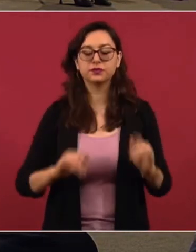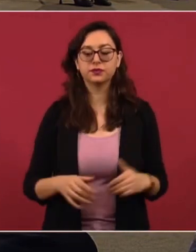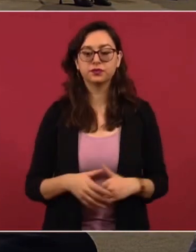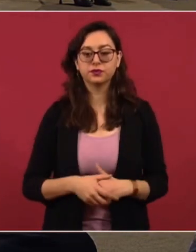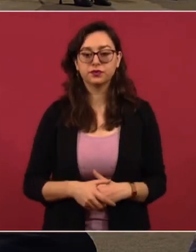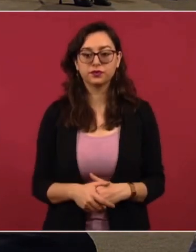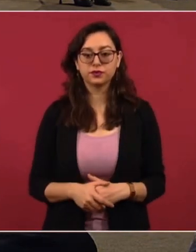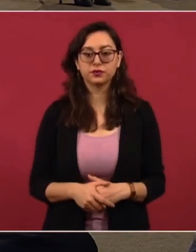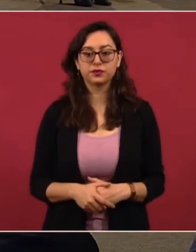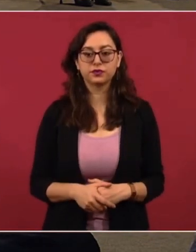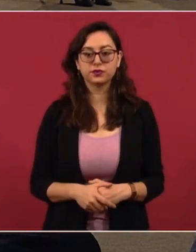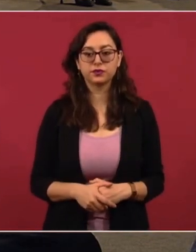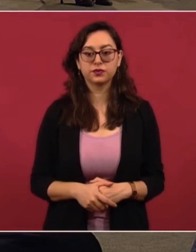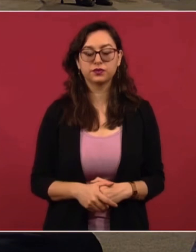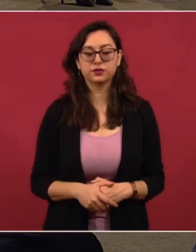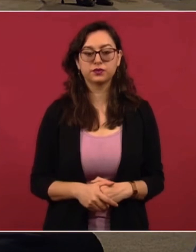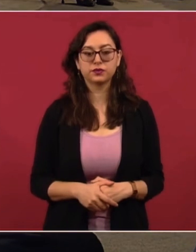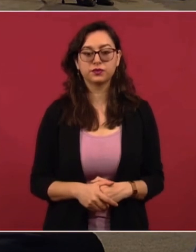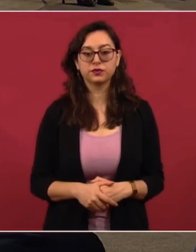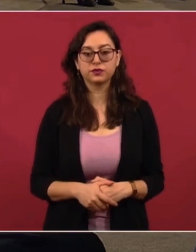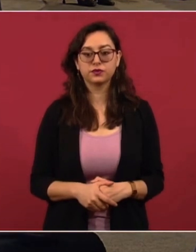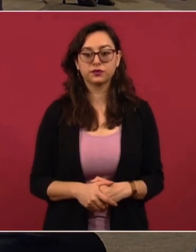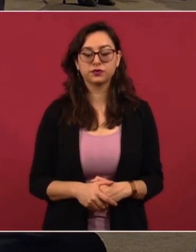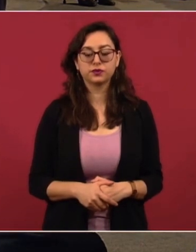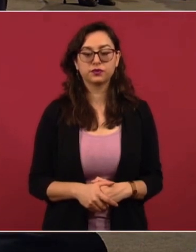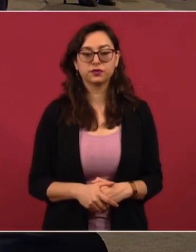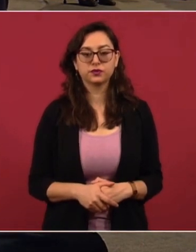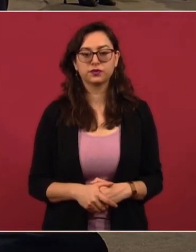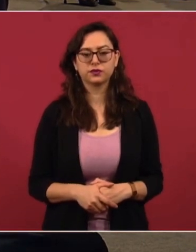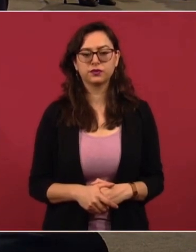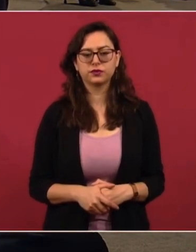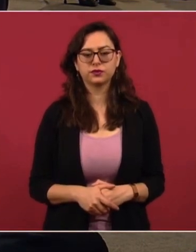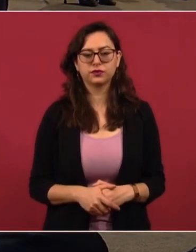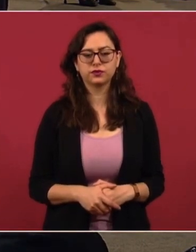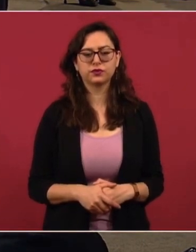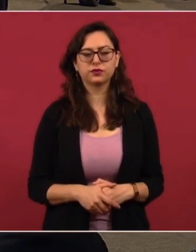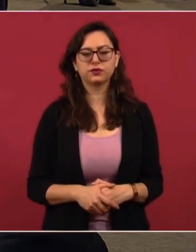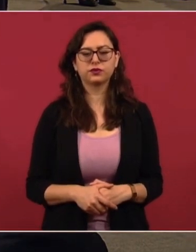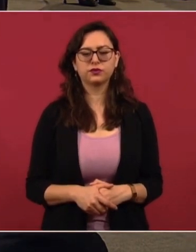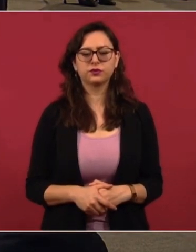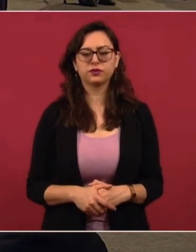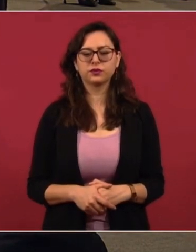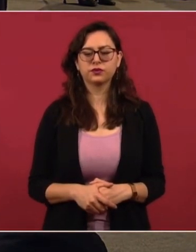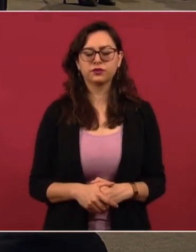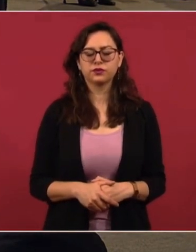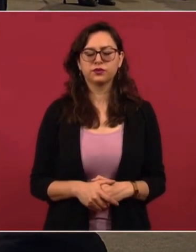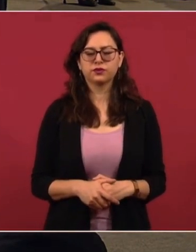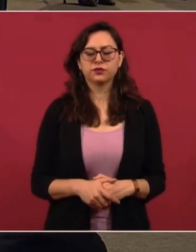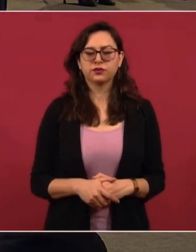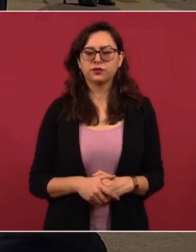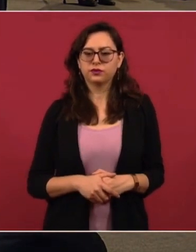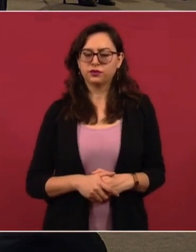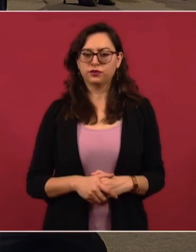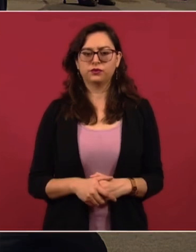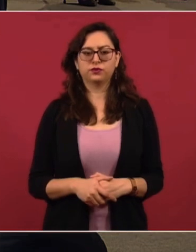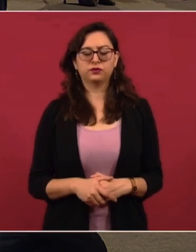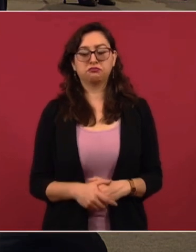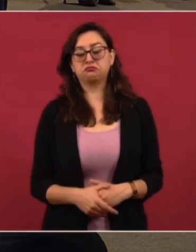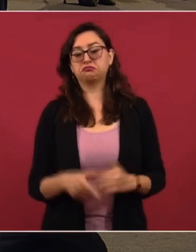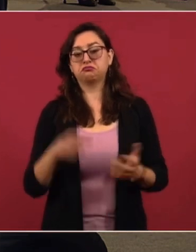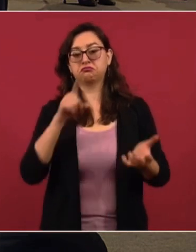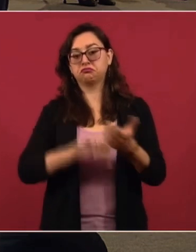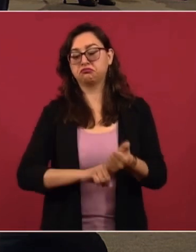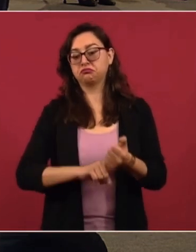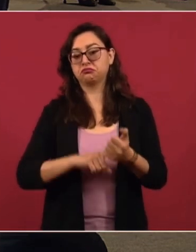Fondo Nacional para el Fortalecimiento y Modernización de la Impartición de Justicia,